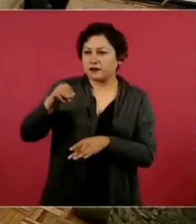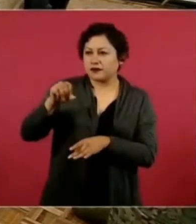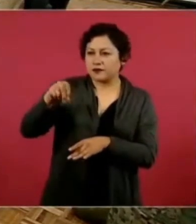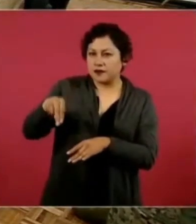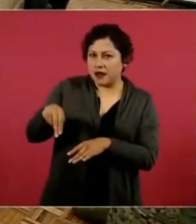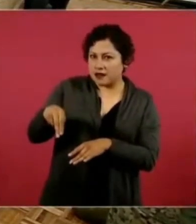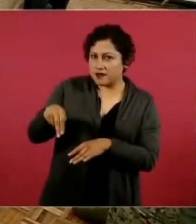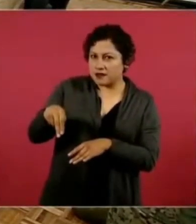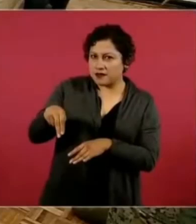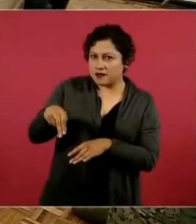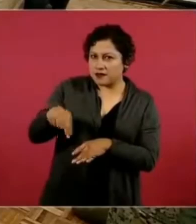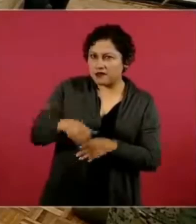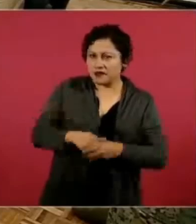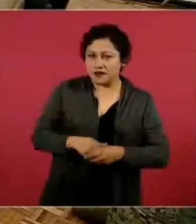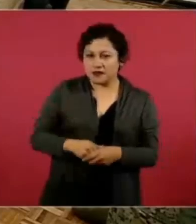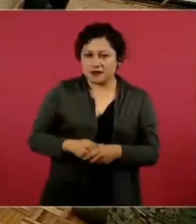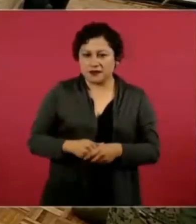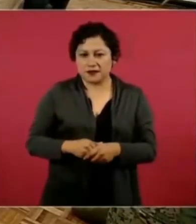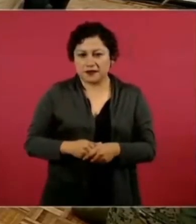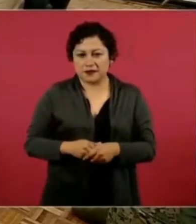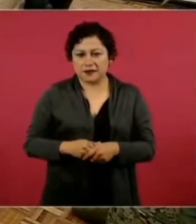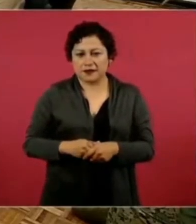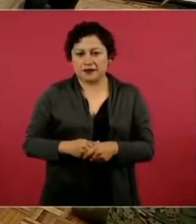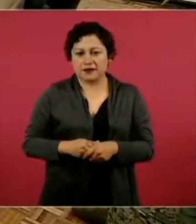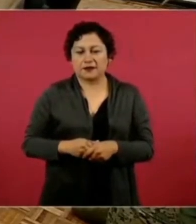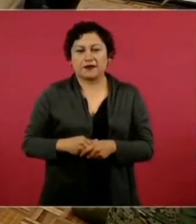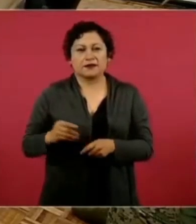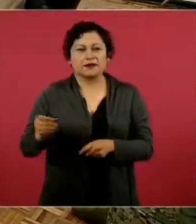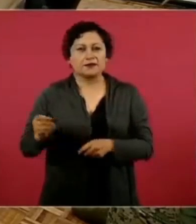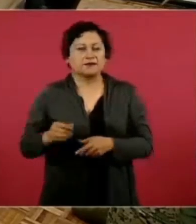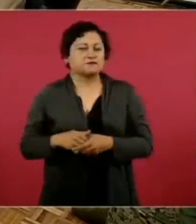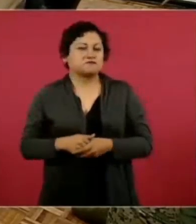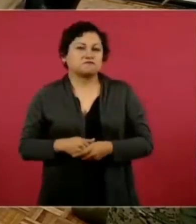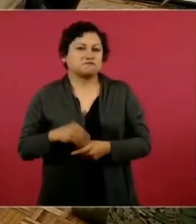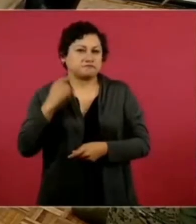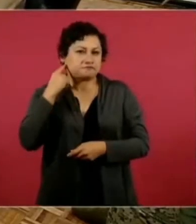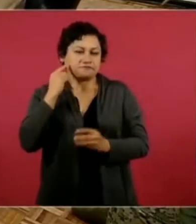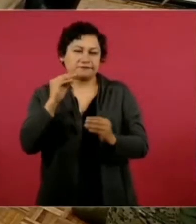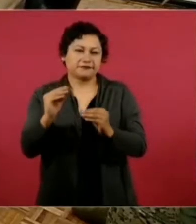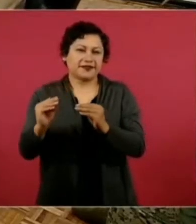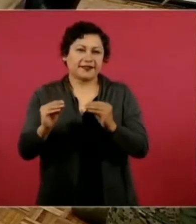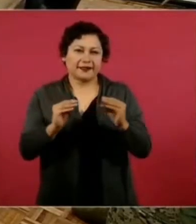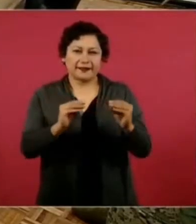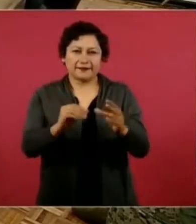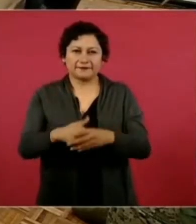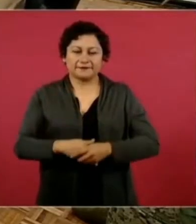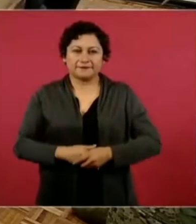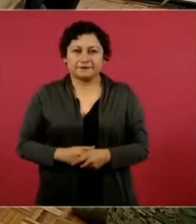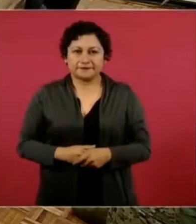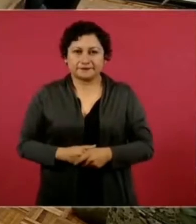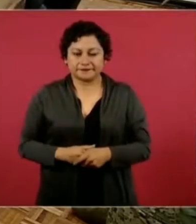un personaje que es muy fuerte, nada más, se lo llevaba ni forma policial.